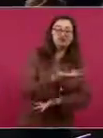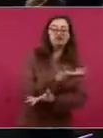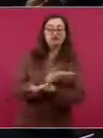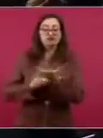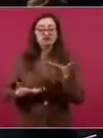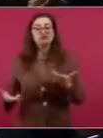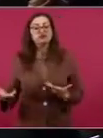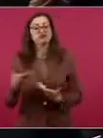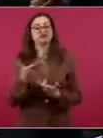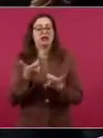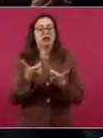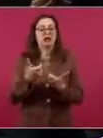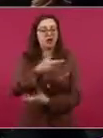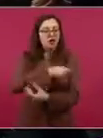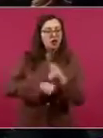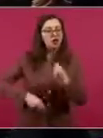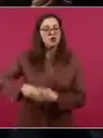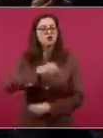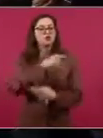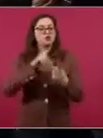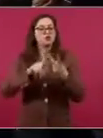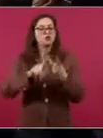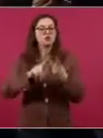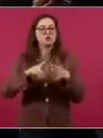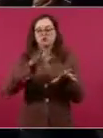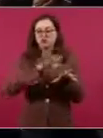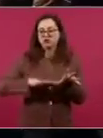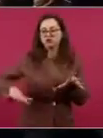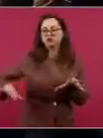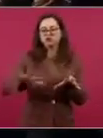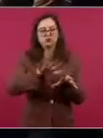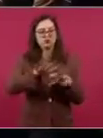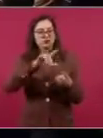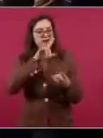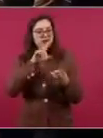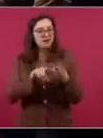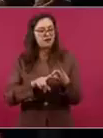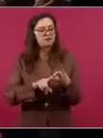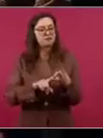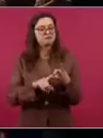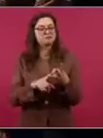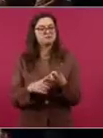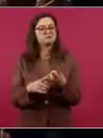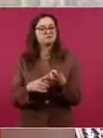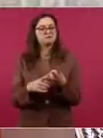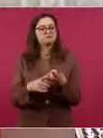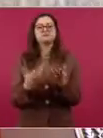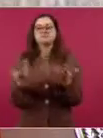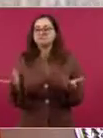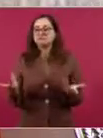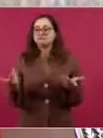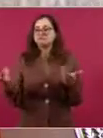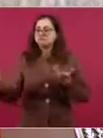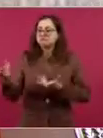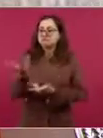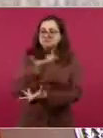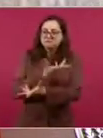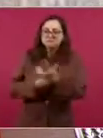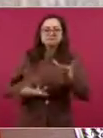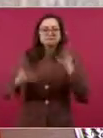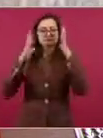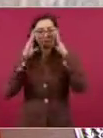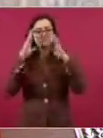económico, en lo social y que haya armonía y amistad